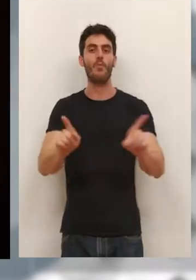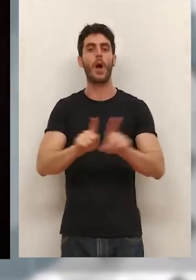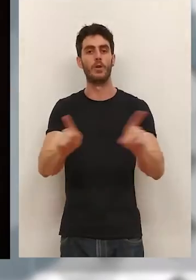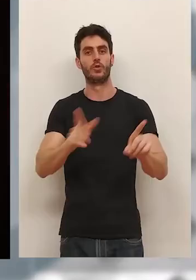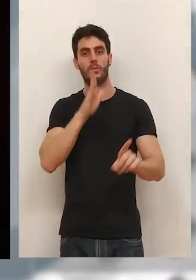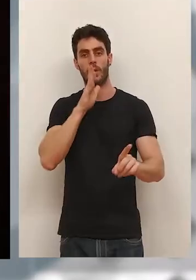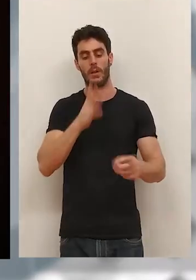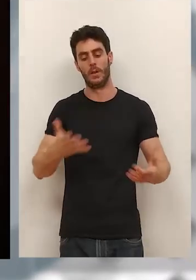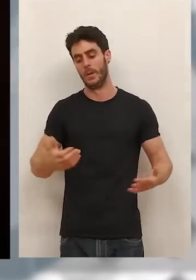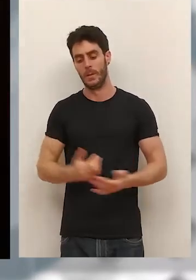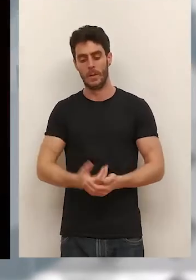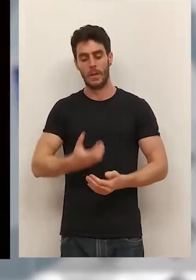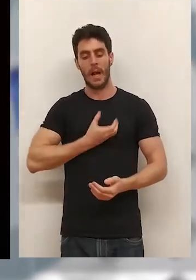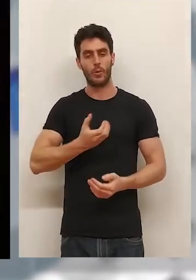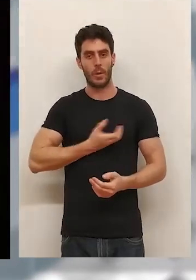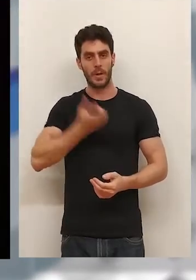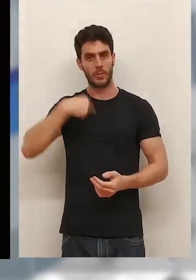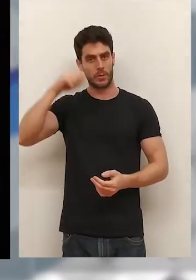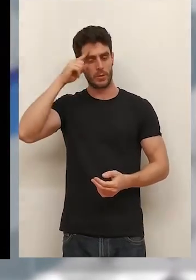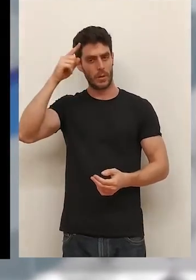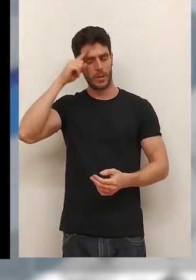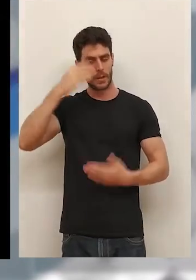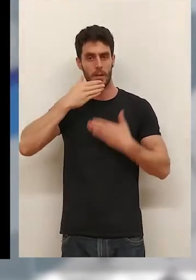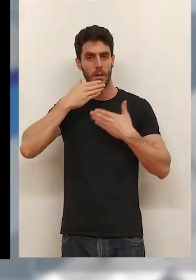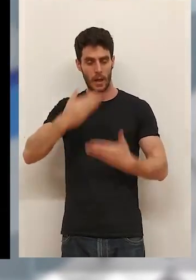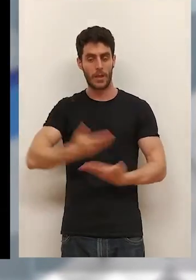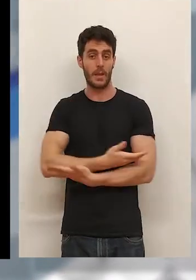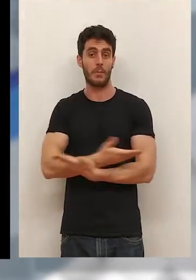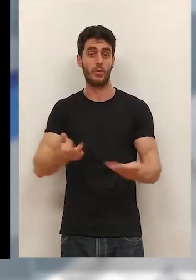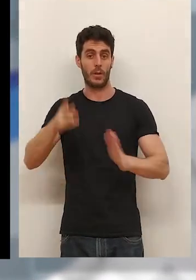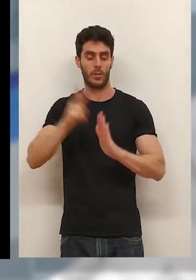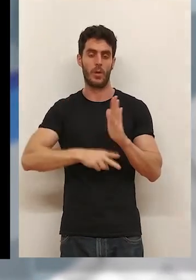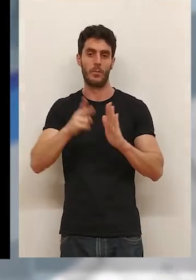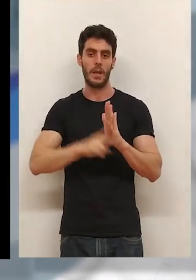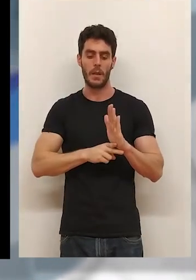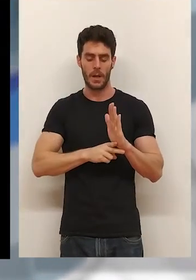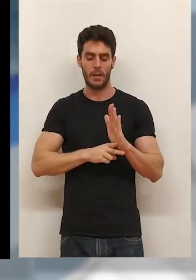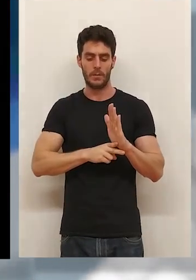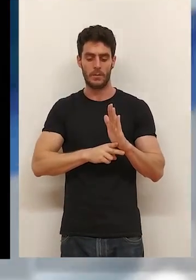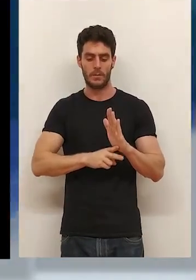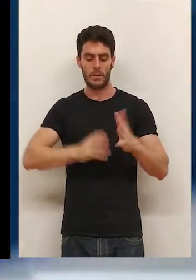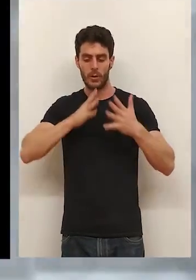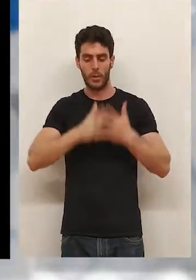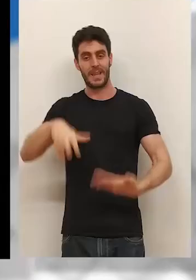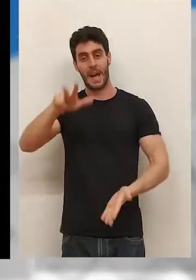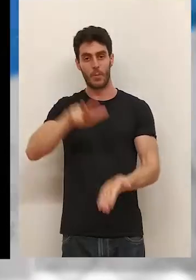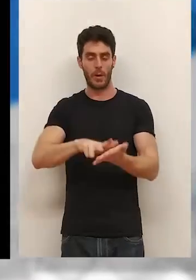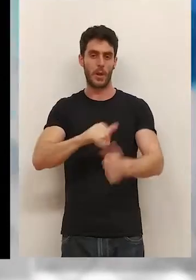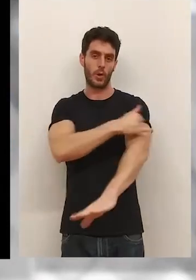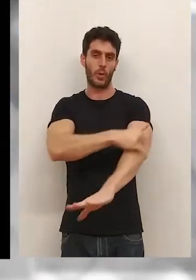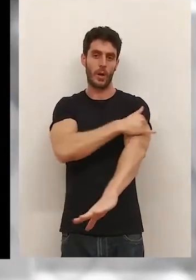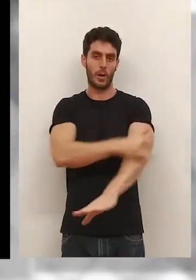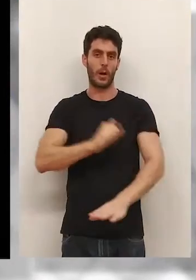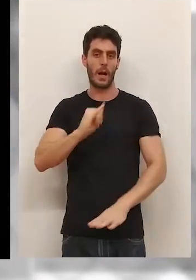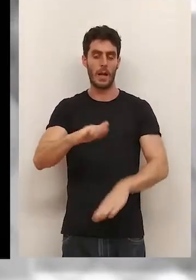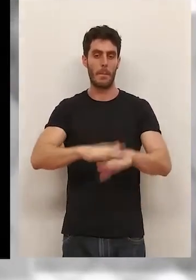momentos el Ayuntamiento, como bien saben, a través de la disposición normativa no dispone de la aprobación del Gobierno de La Rioja